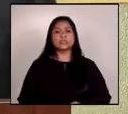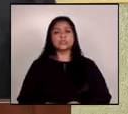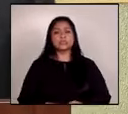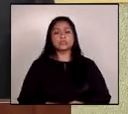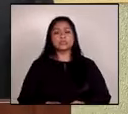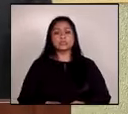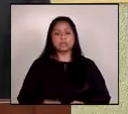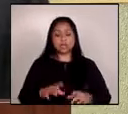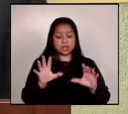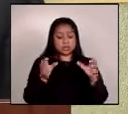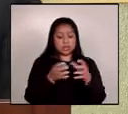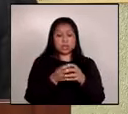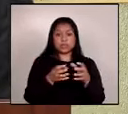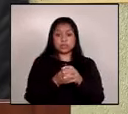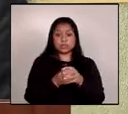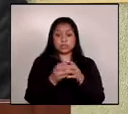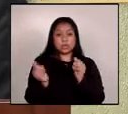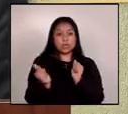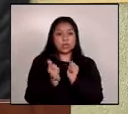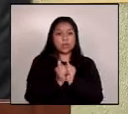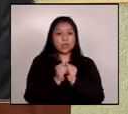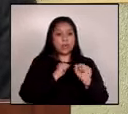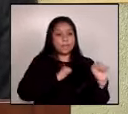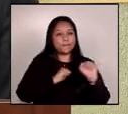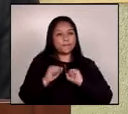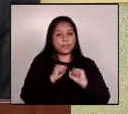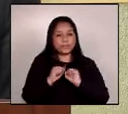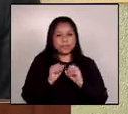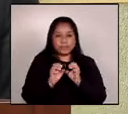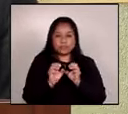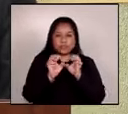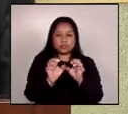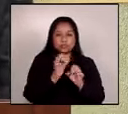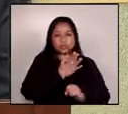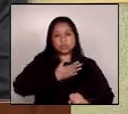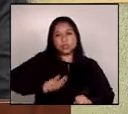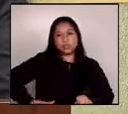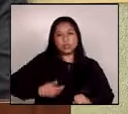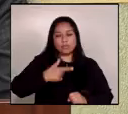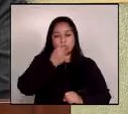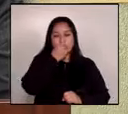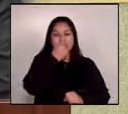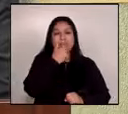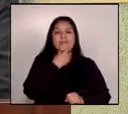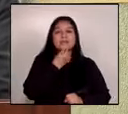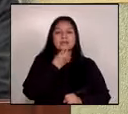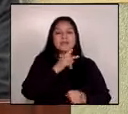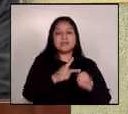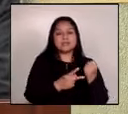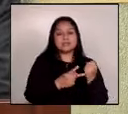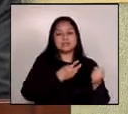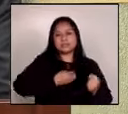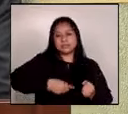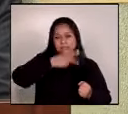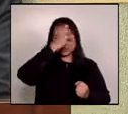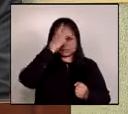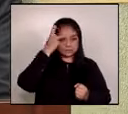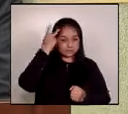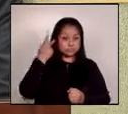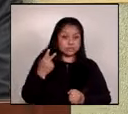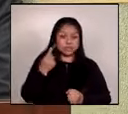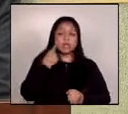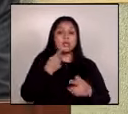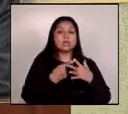la Comisión acompañará el esfuerzo del gobierno del presidente Arevalo y la vicepresidenta Herrera dando